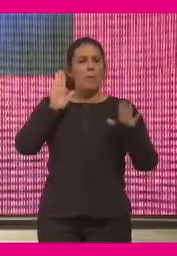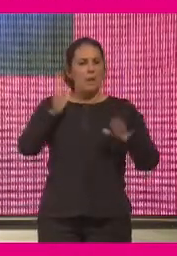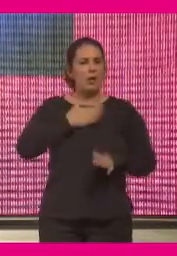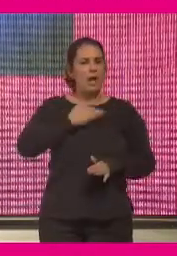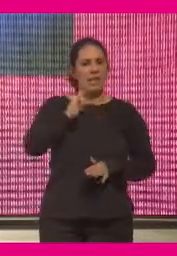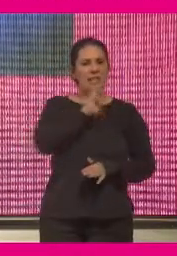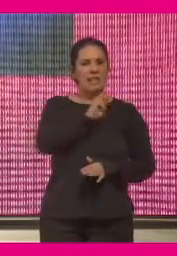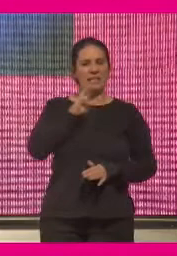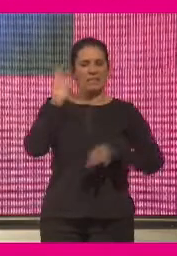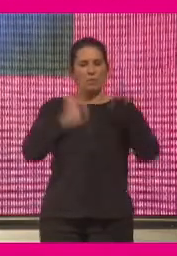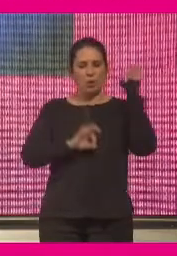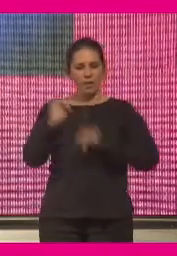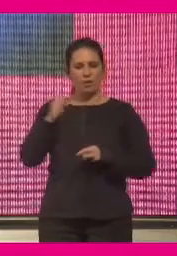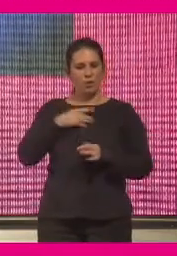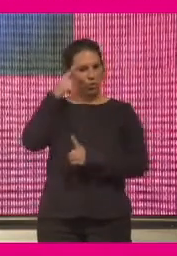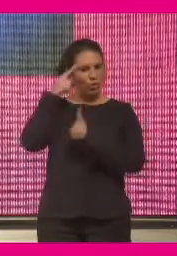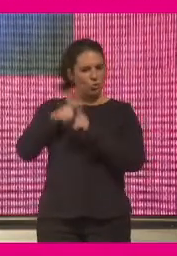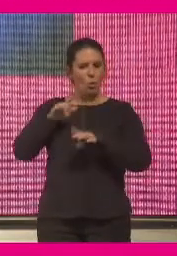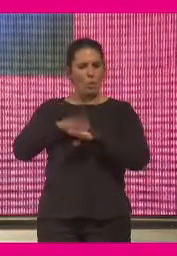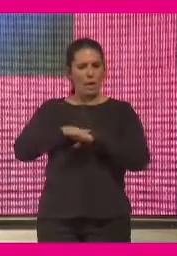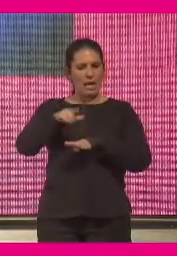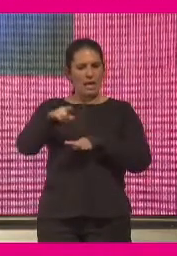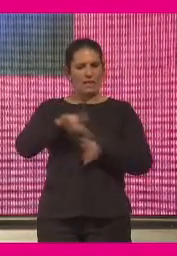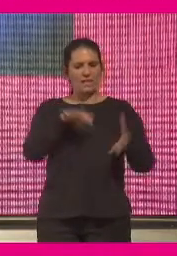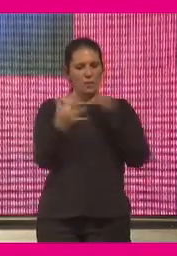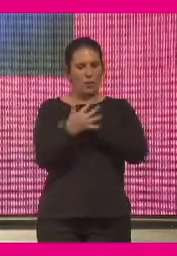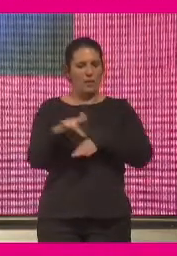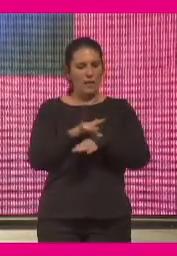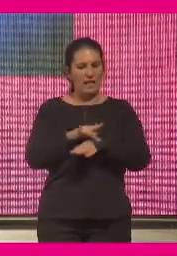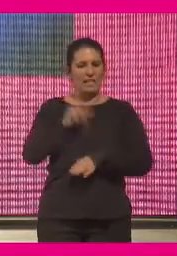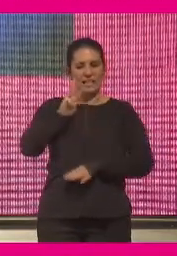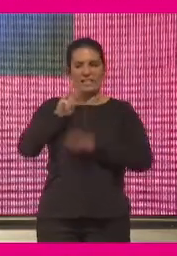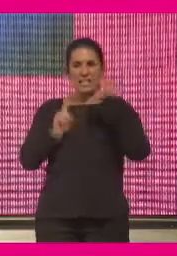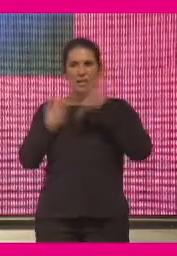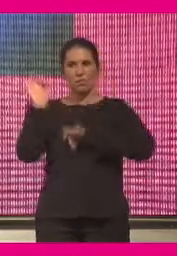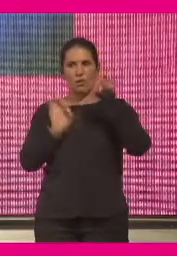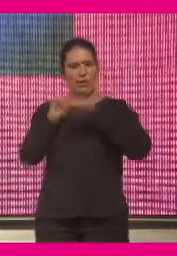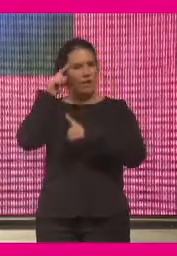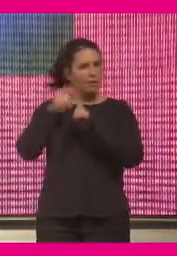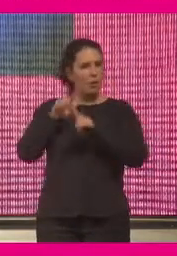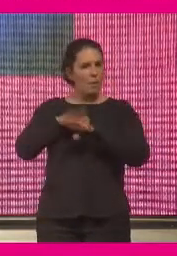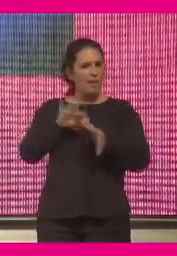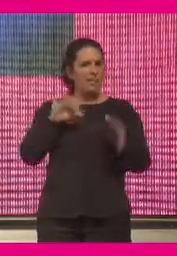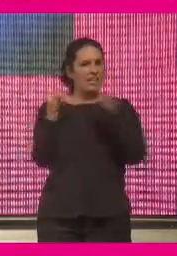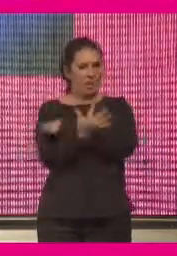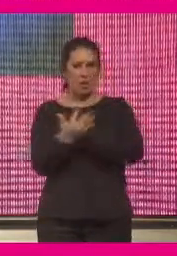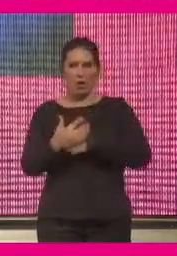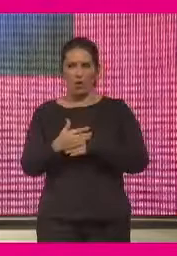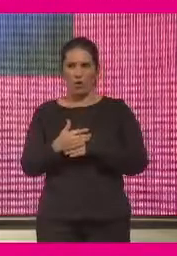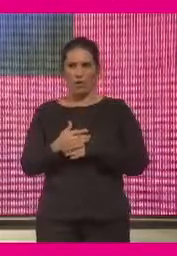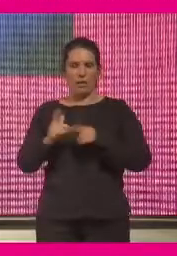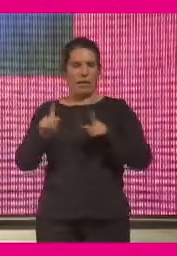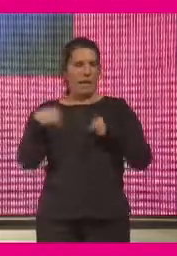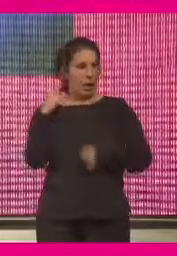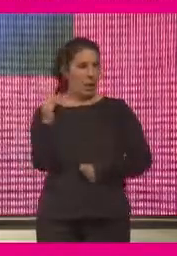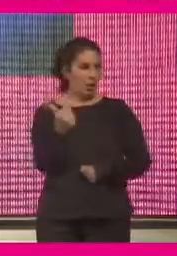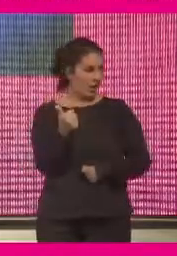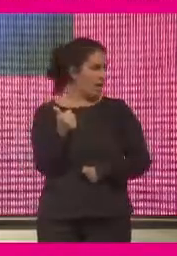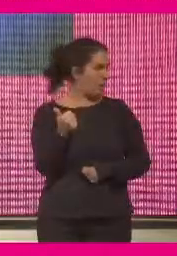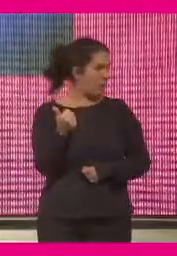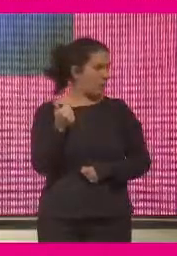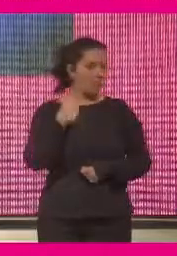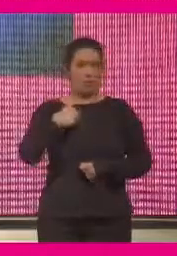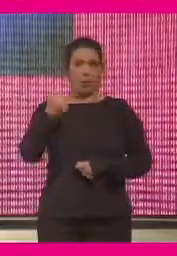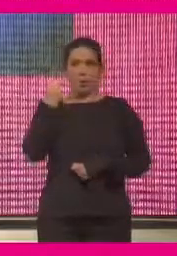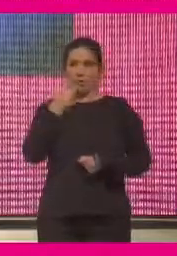tenemos el 33% dedicado a la transformación digital y el 36% dedicado a la transición ecológica. Estas son las dos grandes